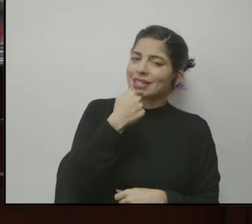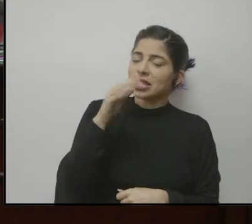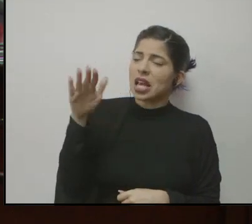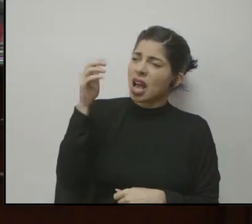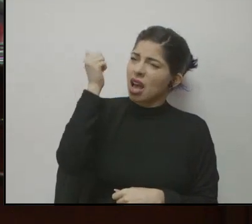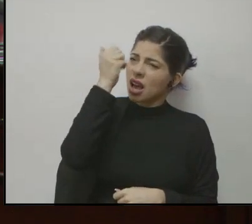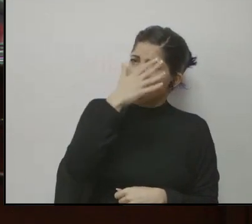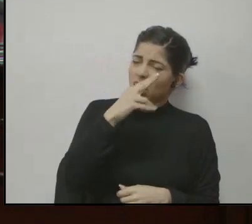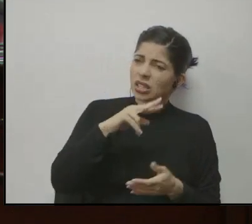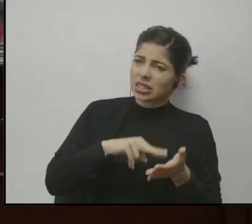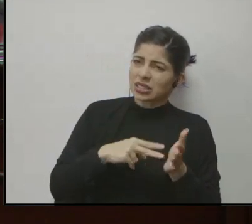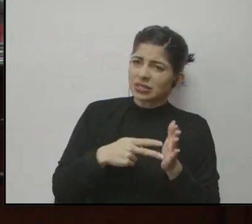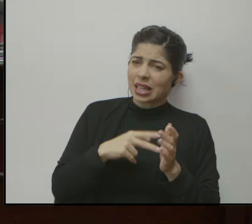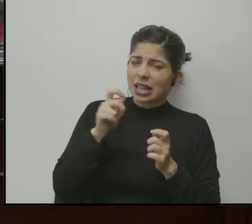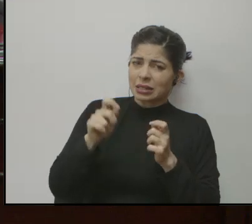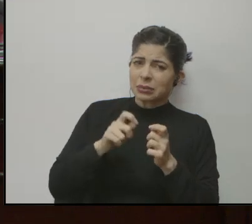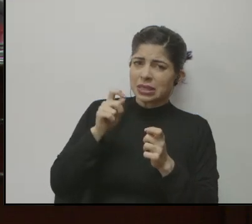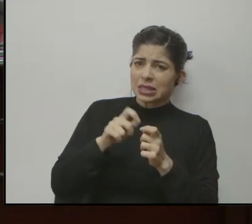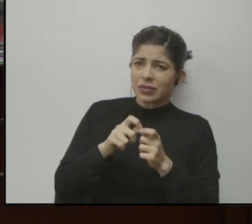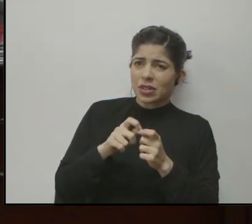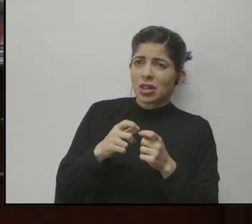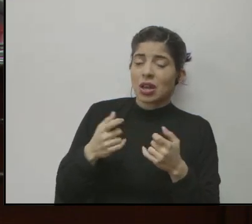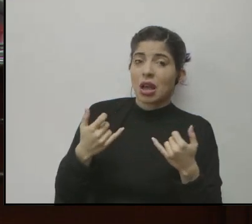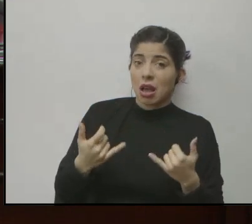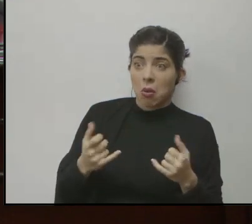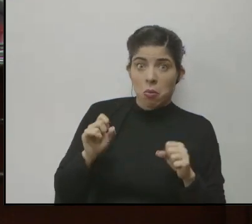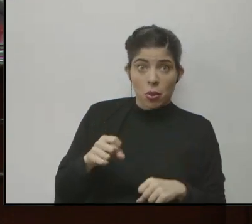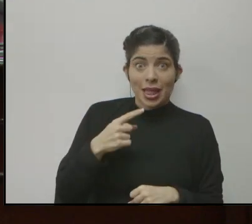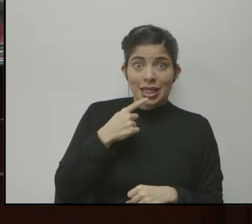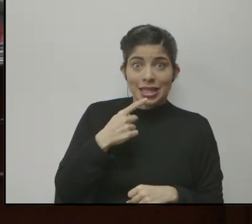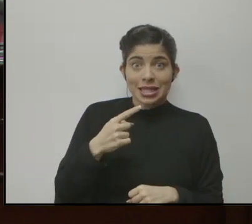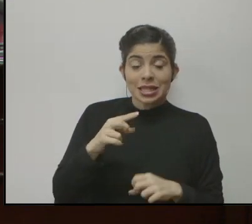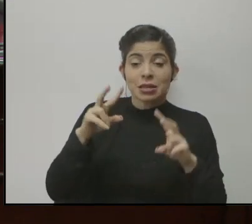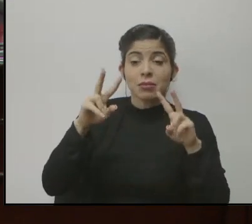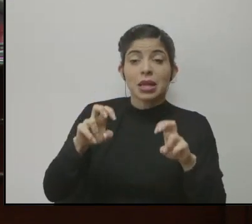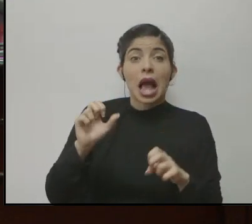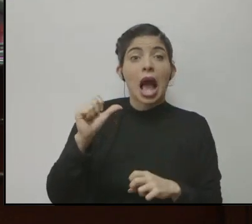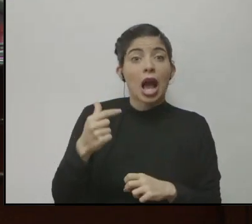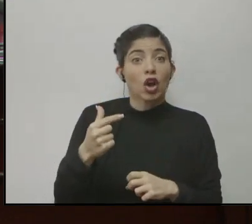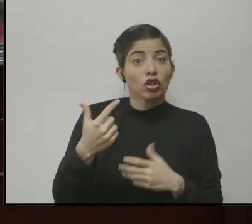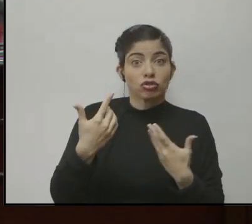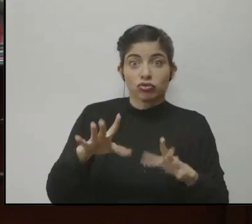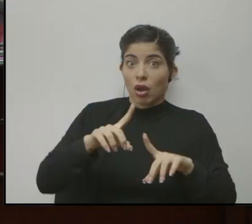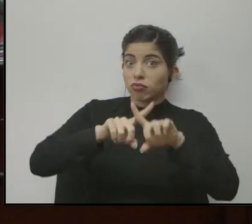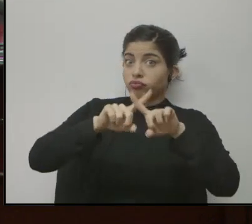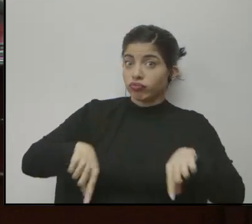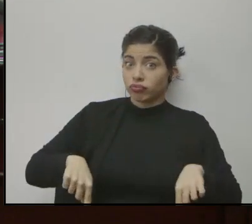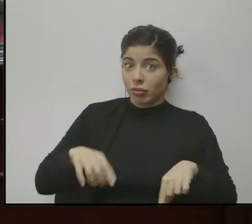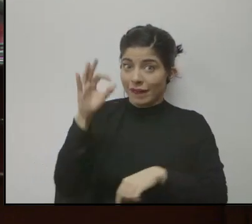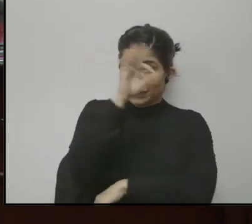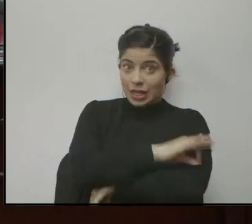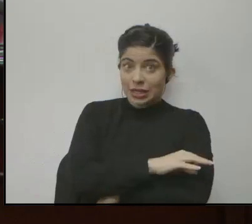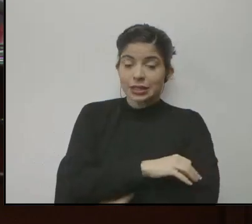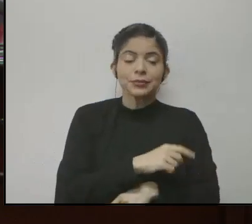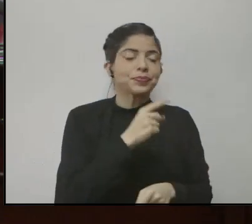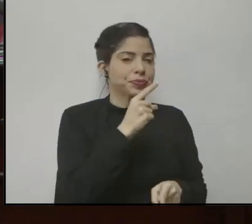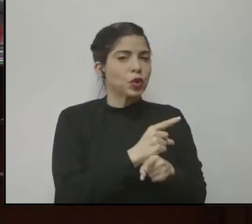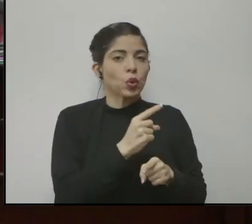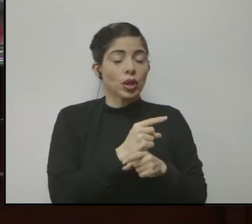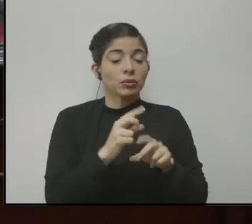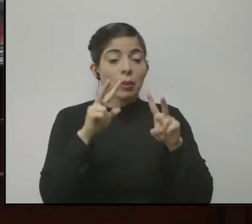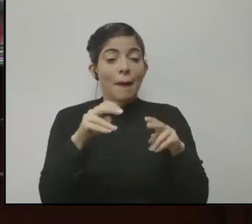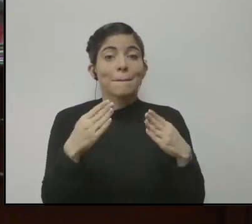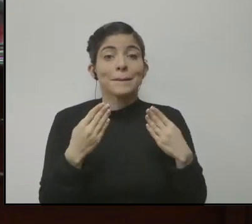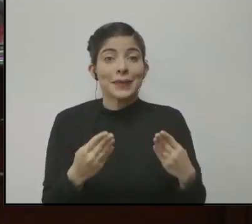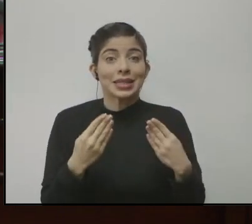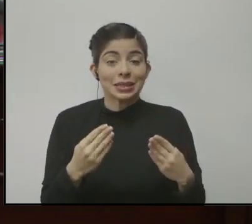Carlos, entonces, puntualmente, ¿ya pueden decir que las pruebas de agosto quedan canceladas para esa fecha? Así es. Las pruebas